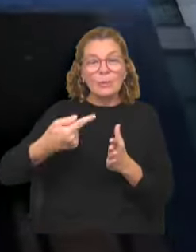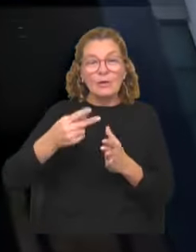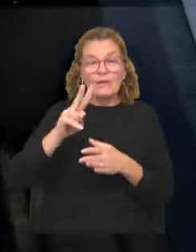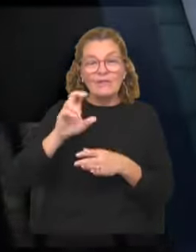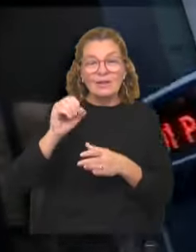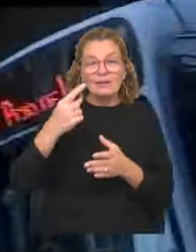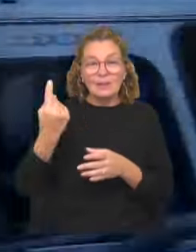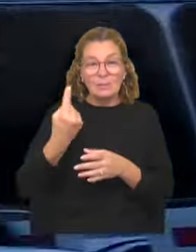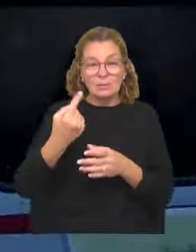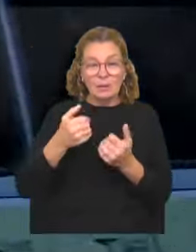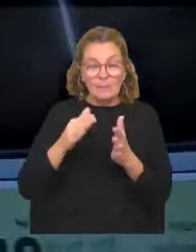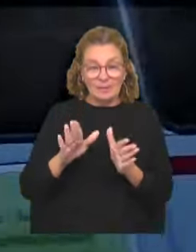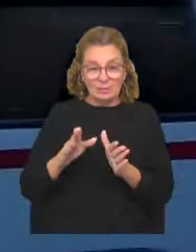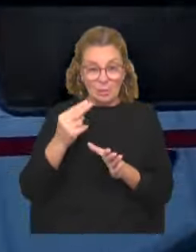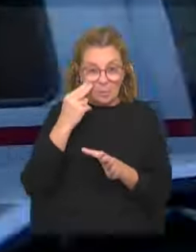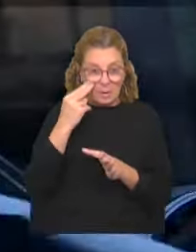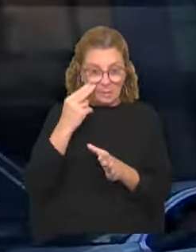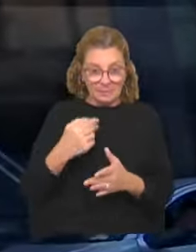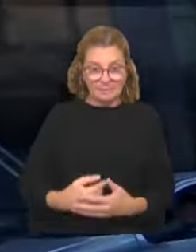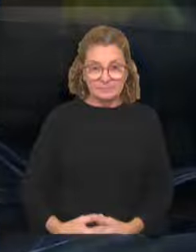20 minutos de iniciada la infracción.